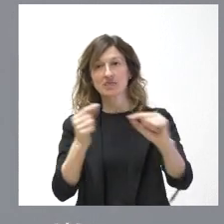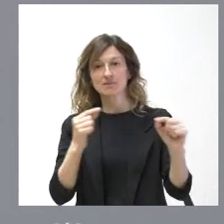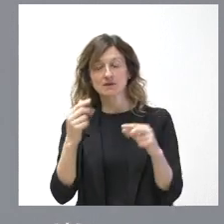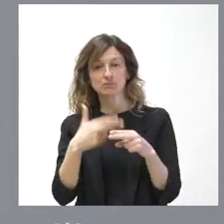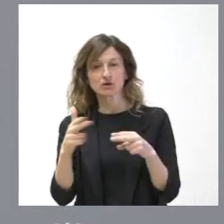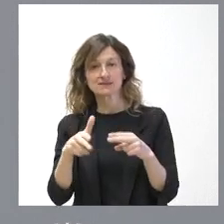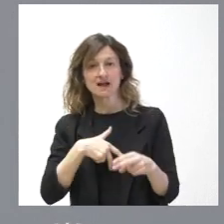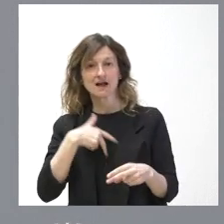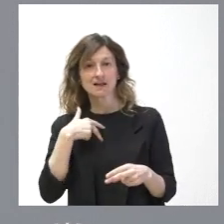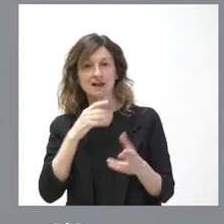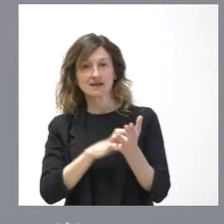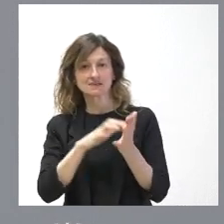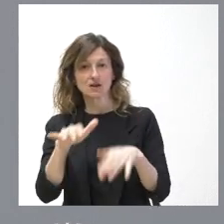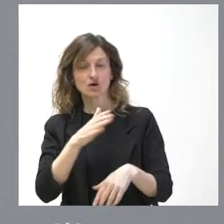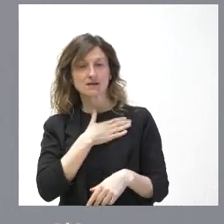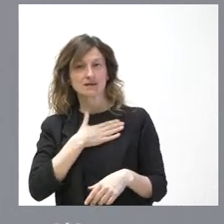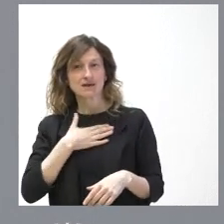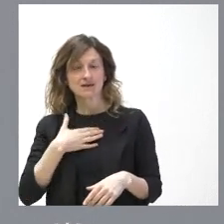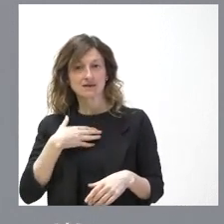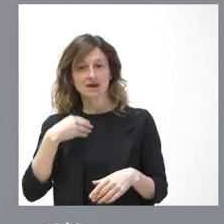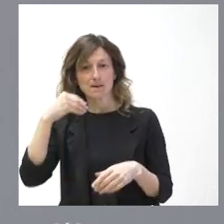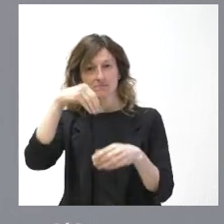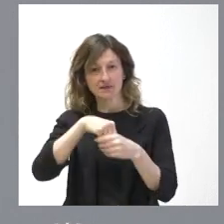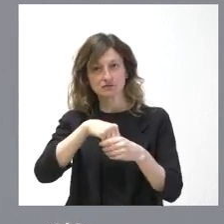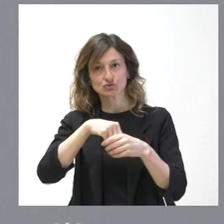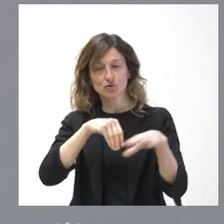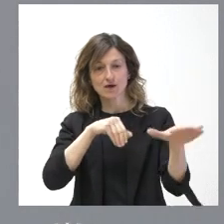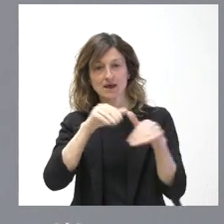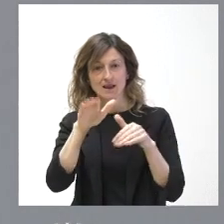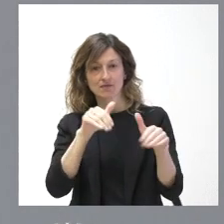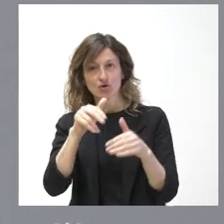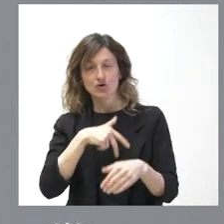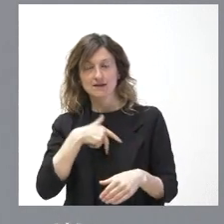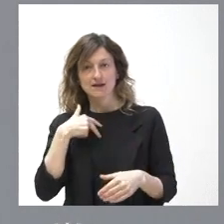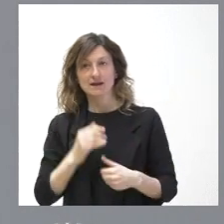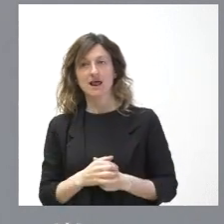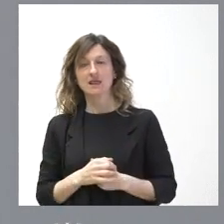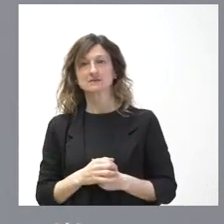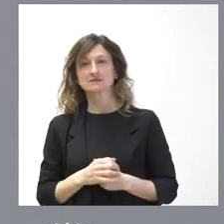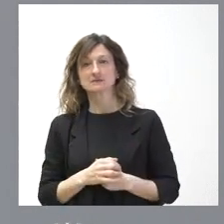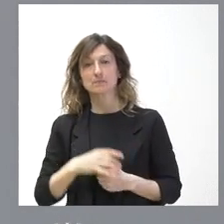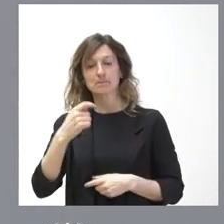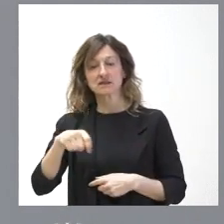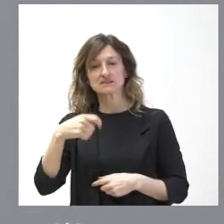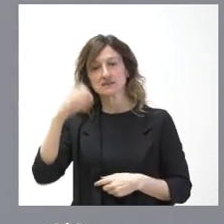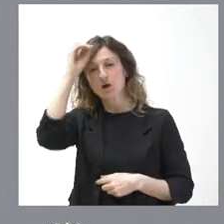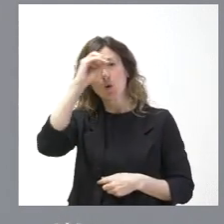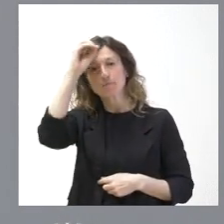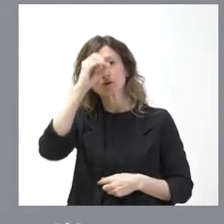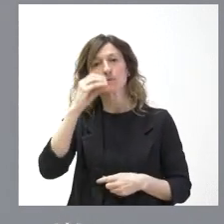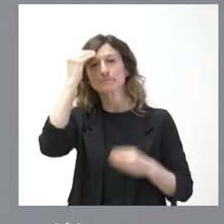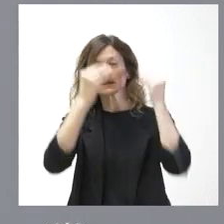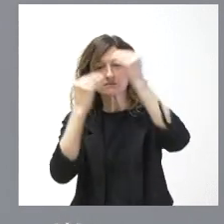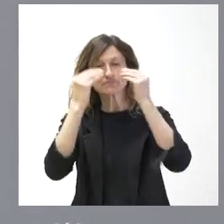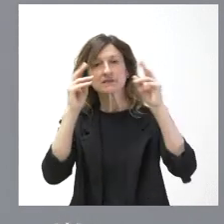de Castilla y León durante las elecciones generales. Nosotros, y así lo pensó el presidente, pensábamos que